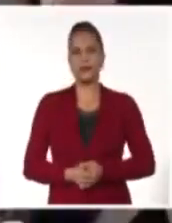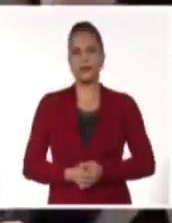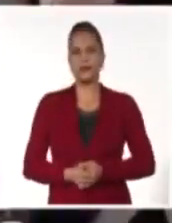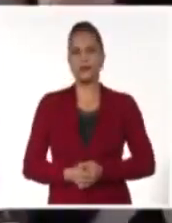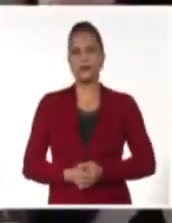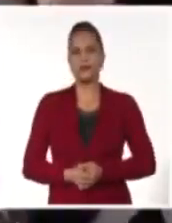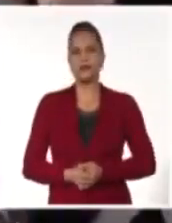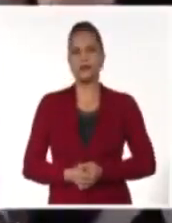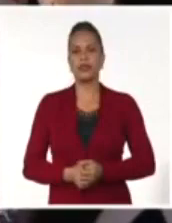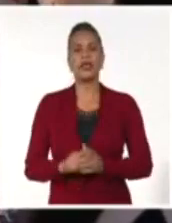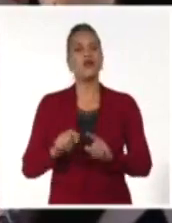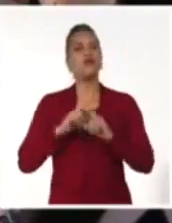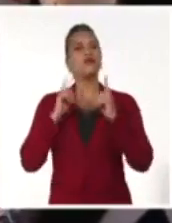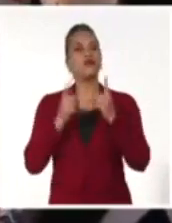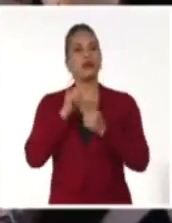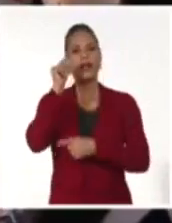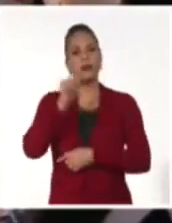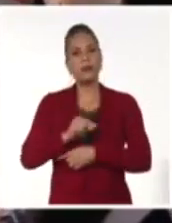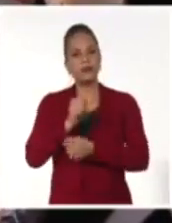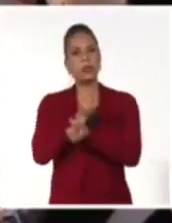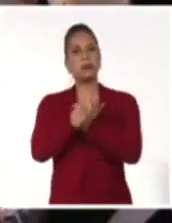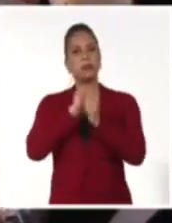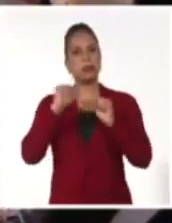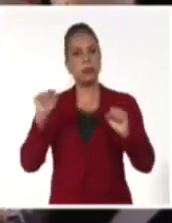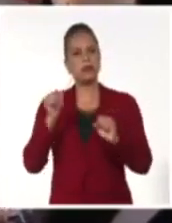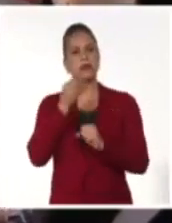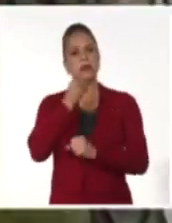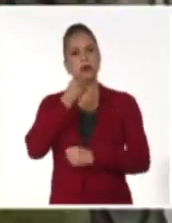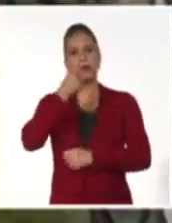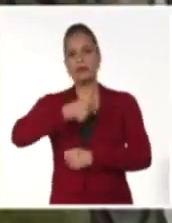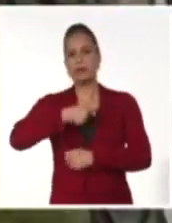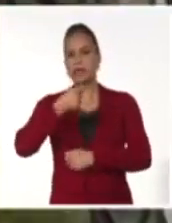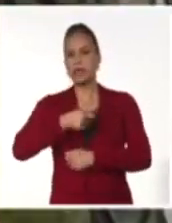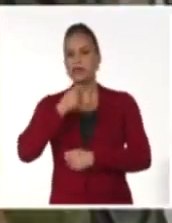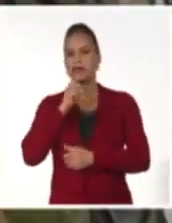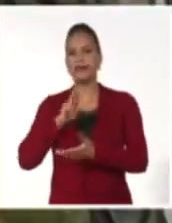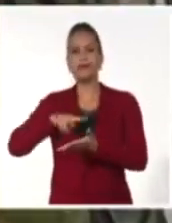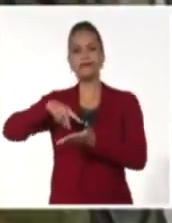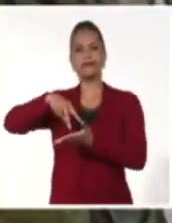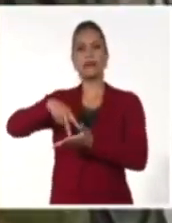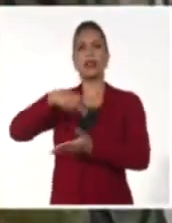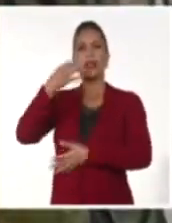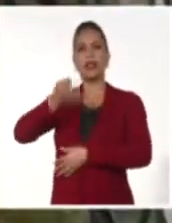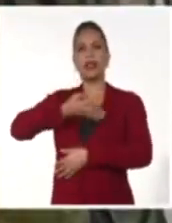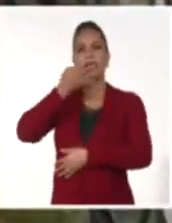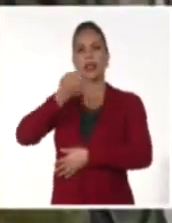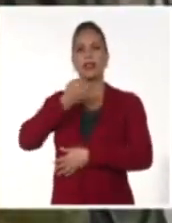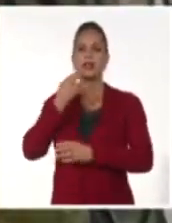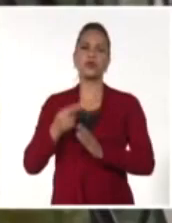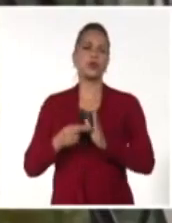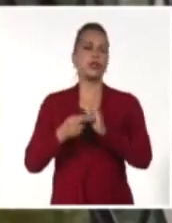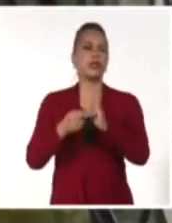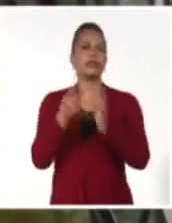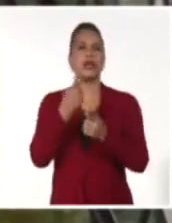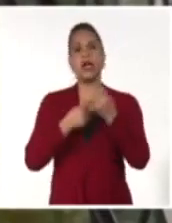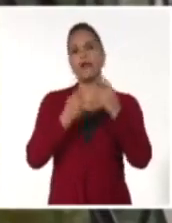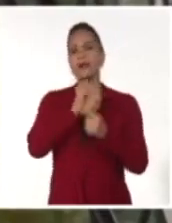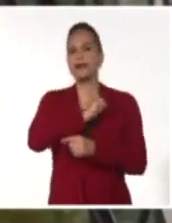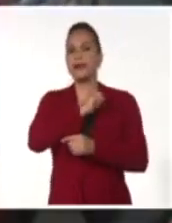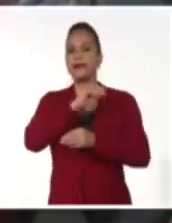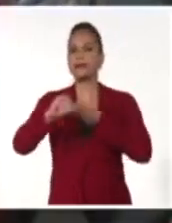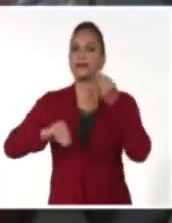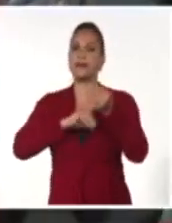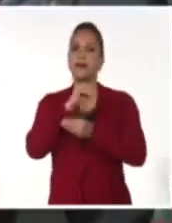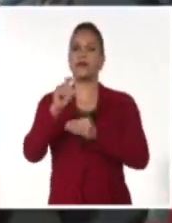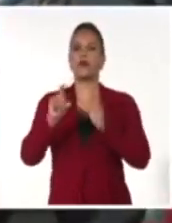nuestros ciudadanos con absoluta libertad tienen el derecho de emitir criterios y sugerencias sobre esta norma gozando de todo el